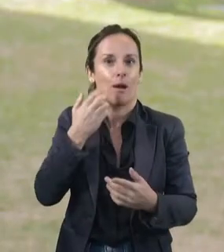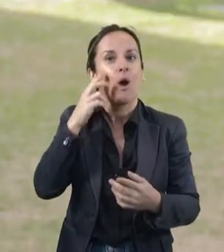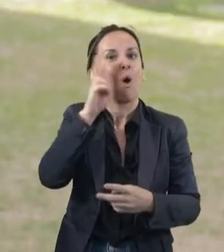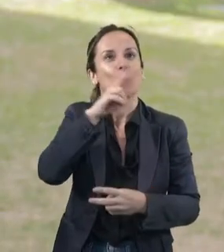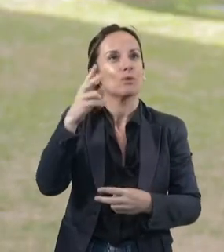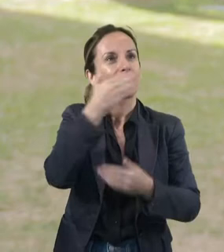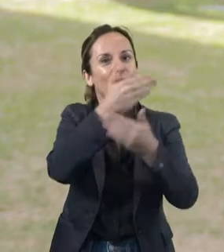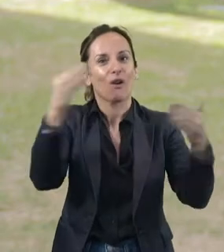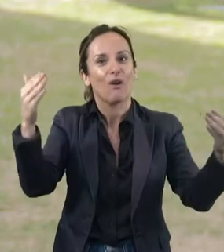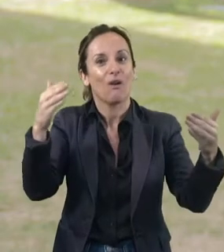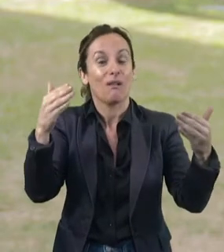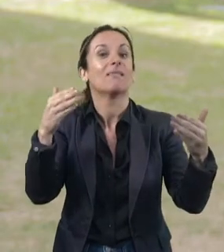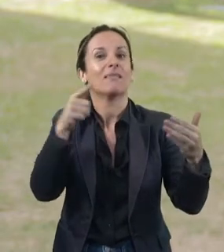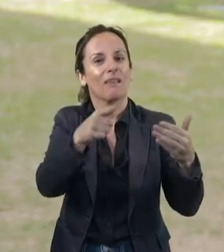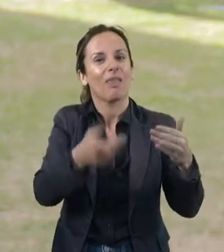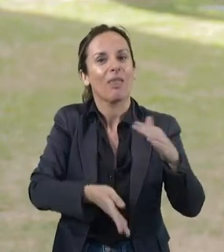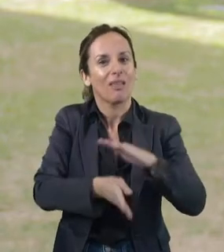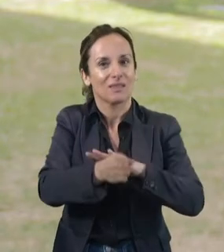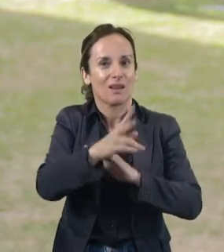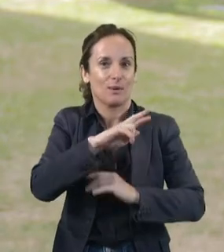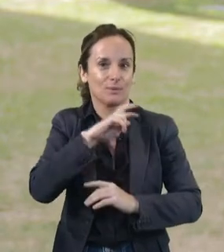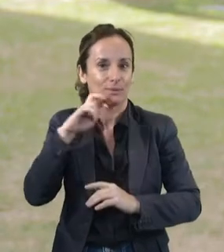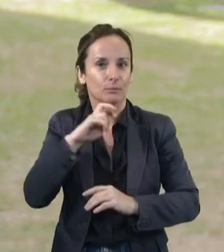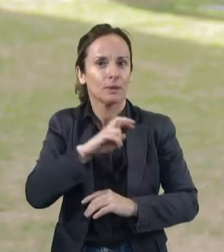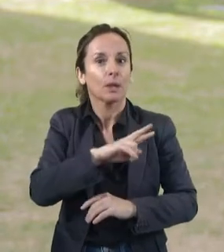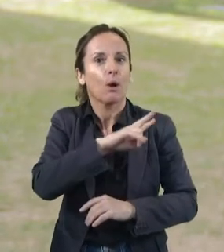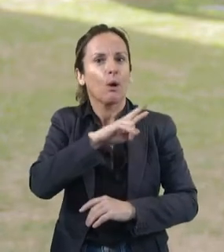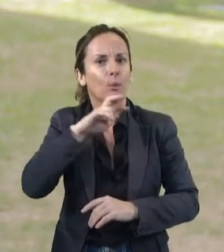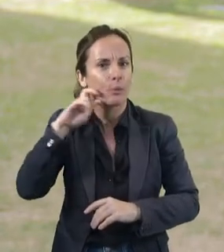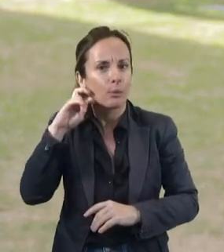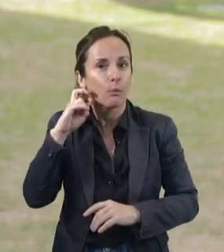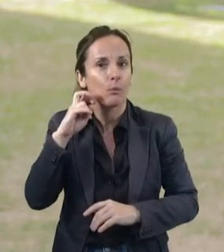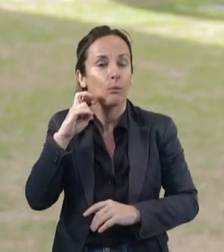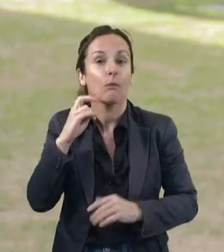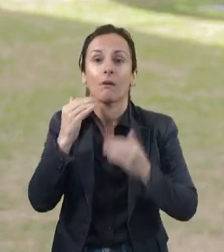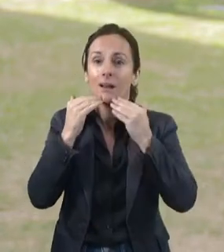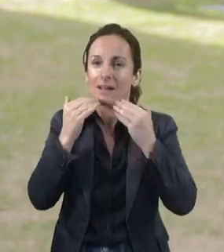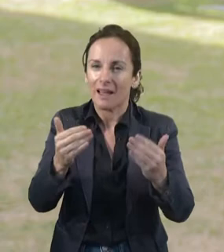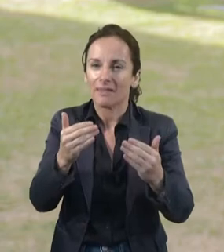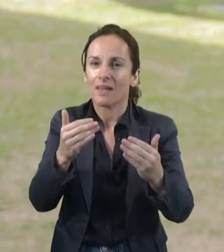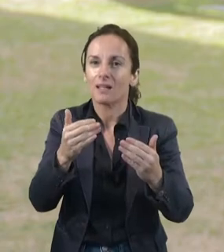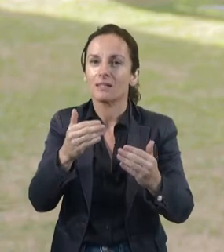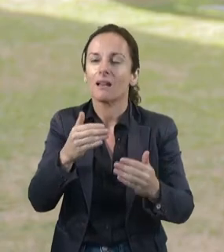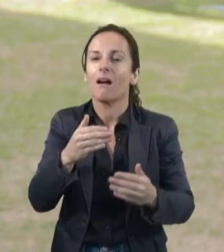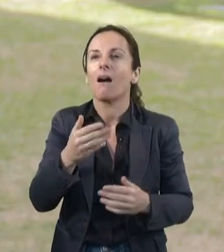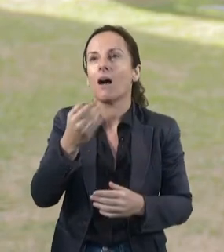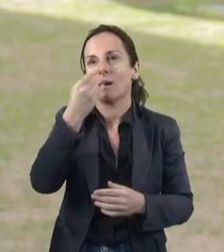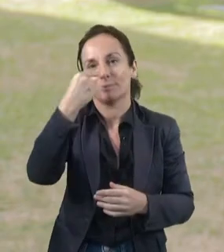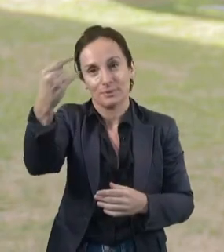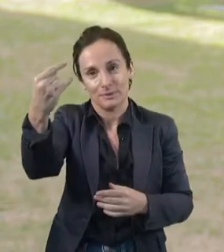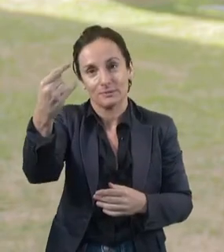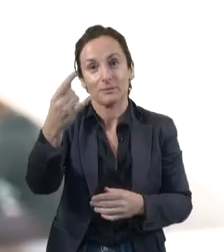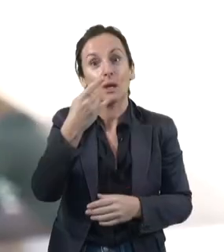Difundimos algo por el valor que tiene, pero además porque en el fondo tenemos un objetivo común que es la conservación del